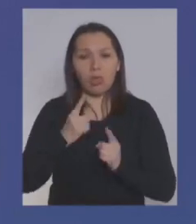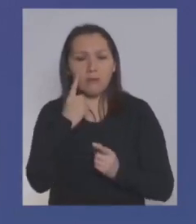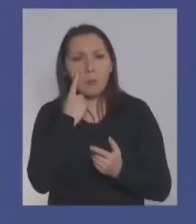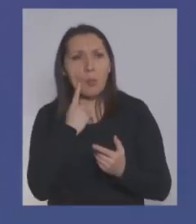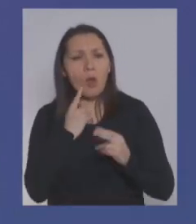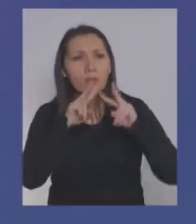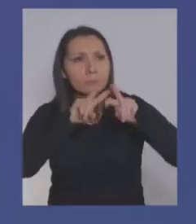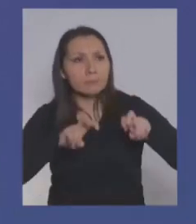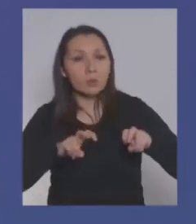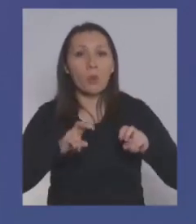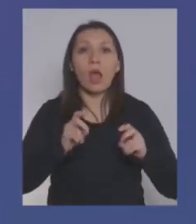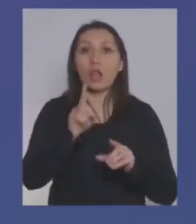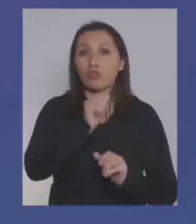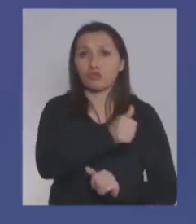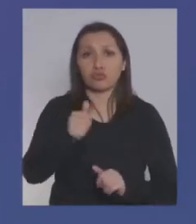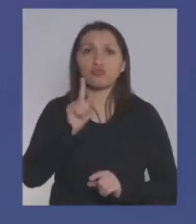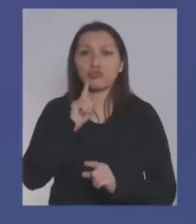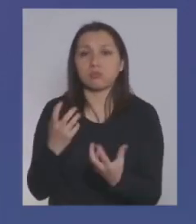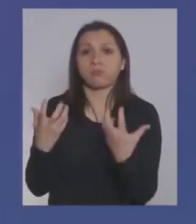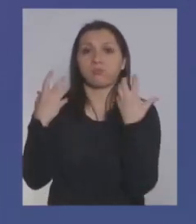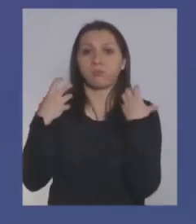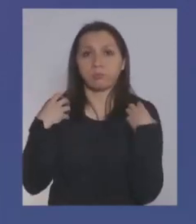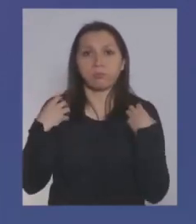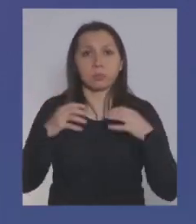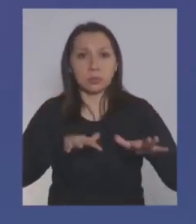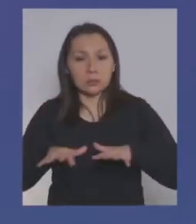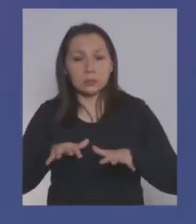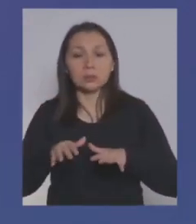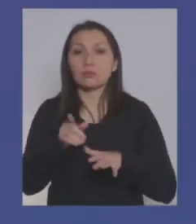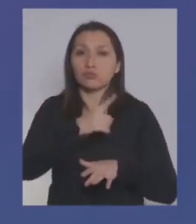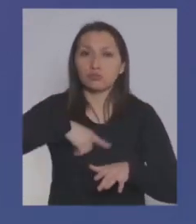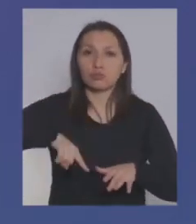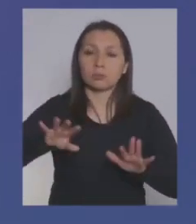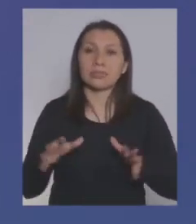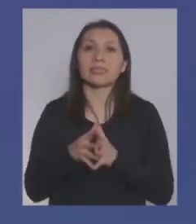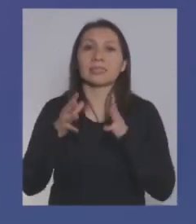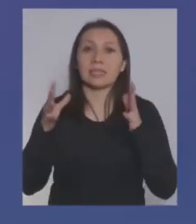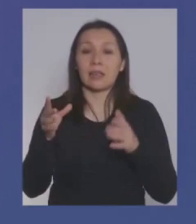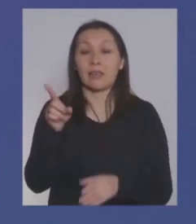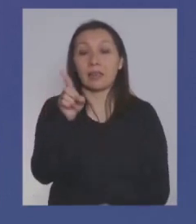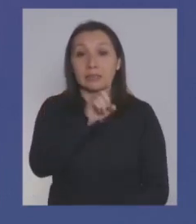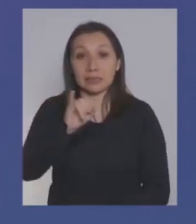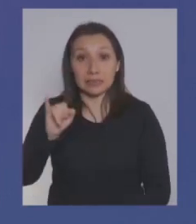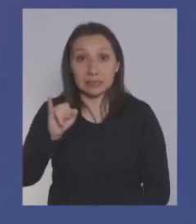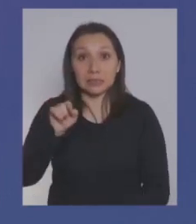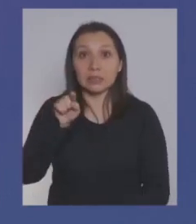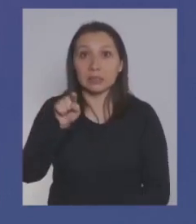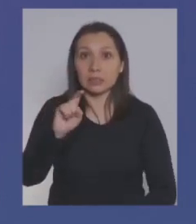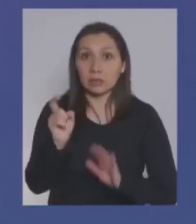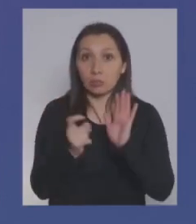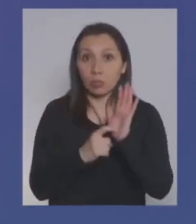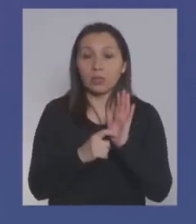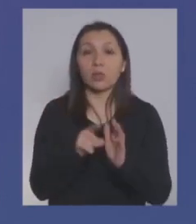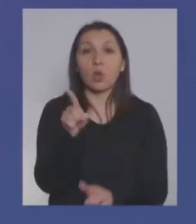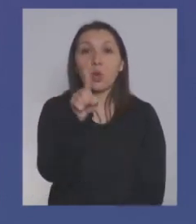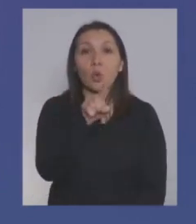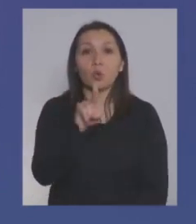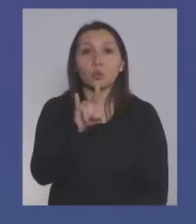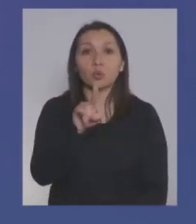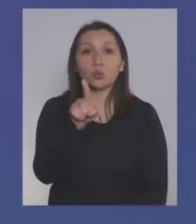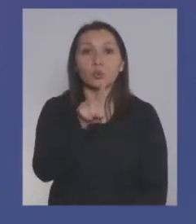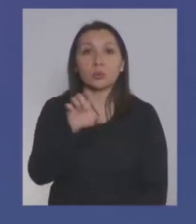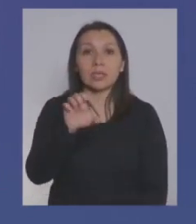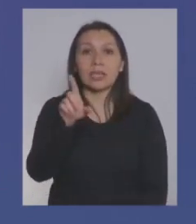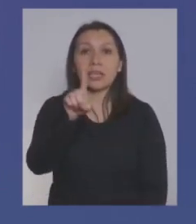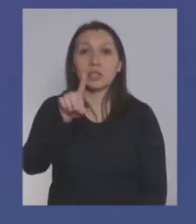deberes y derechos, ¿no es cierto?, que se reporte. Por lo tanto, aquí ha habido un esfuerzo grande de impuestos internos, con la suceso de, a